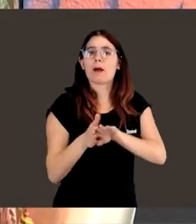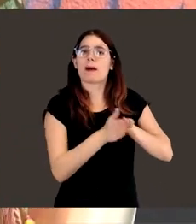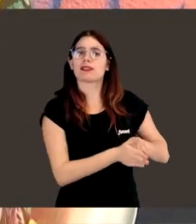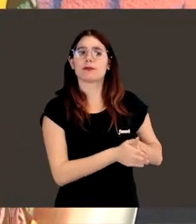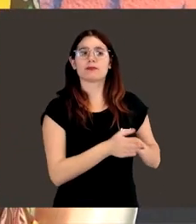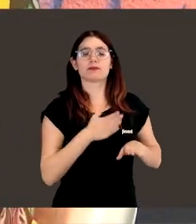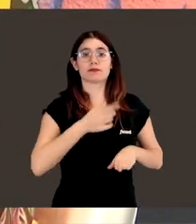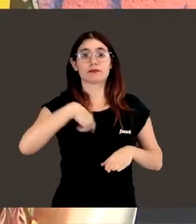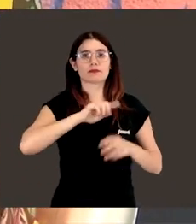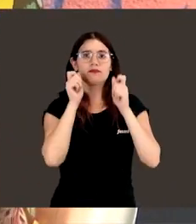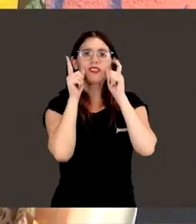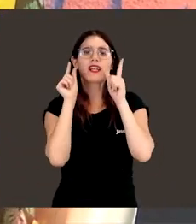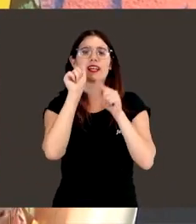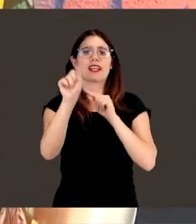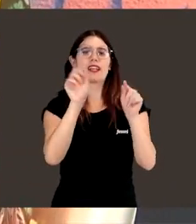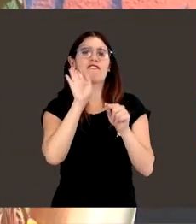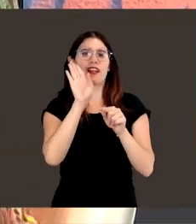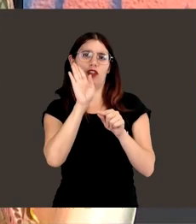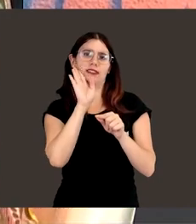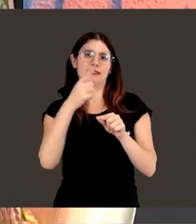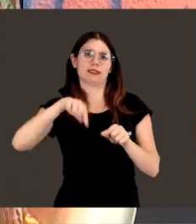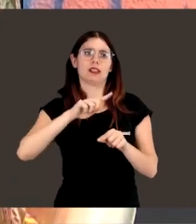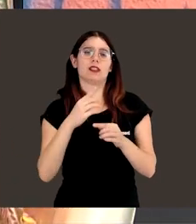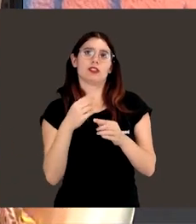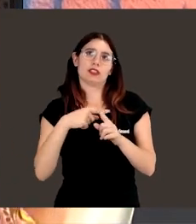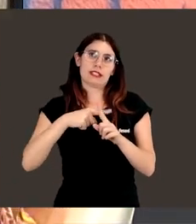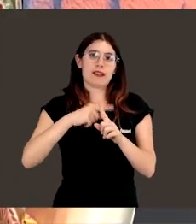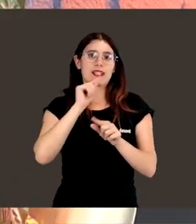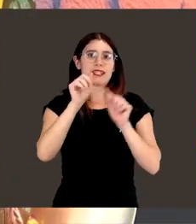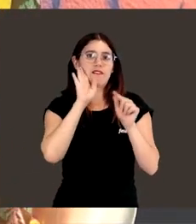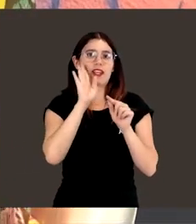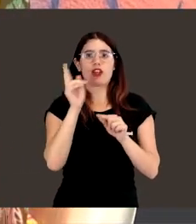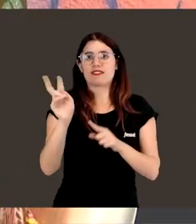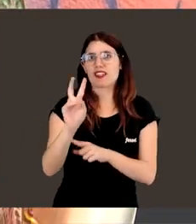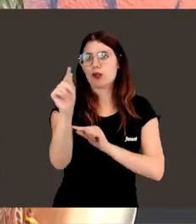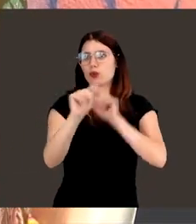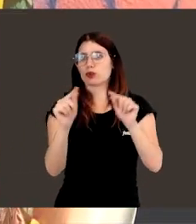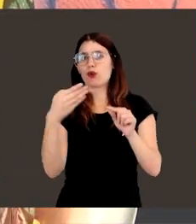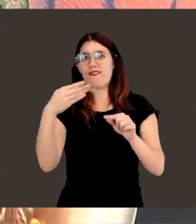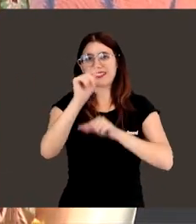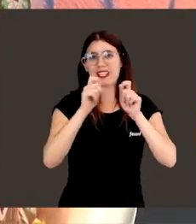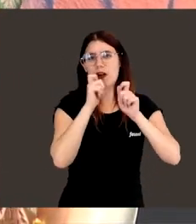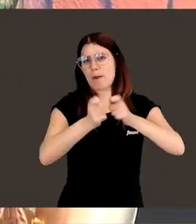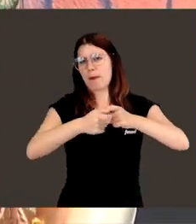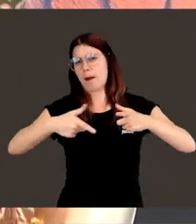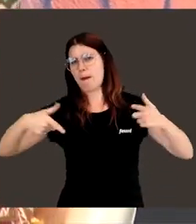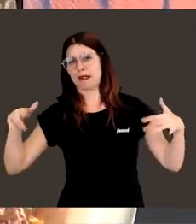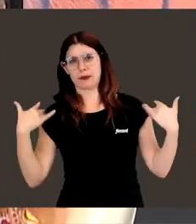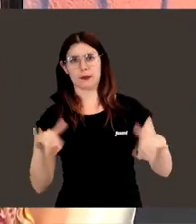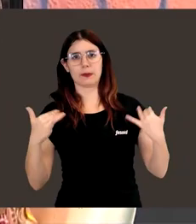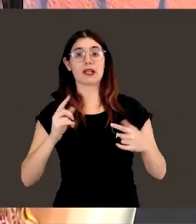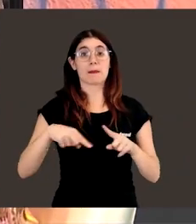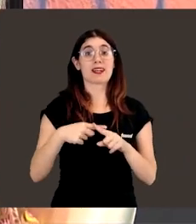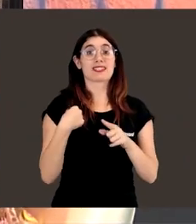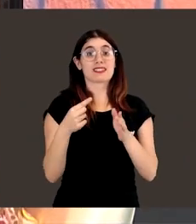otra, detección de infecciones, ¿no? Que, desgraciadamente, el nivel de infección, tanto por virus, bacterias, pues ha subido mucho y, sobre todo, claro, si